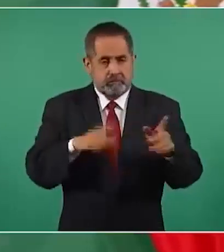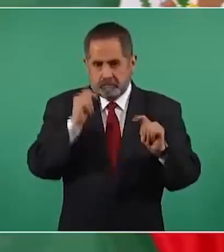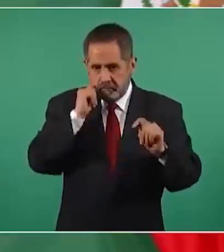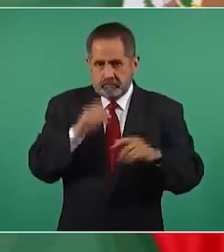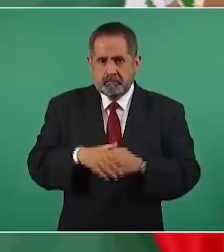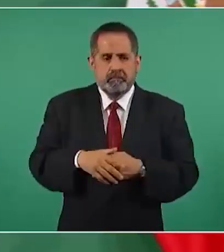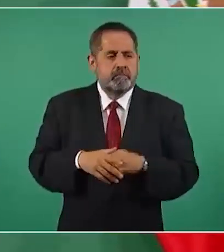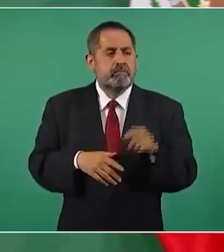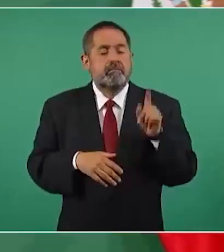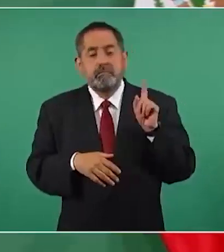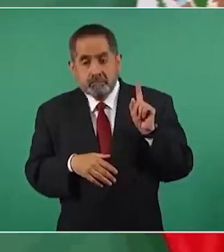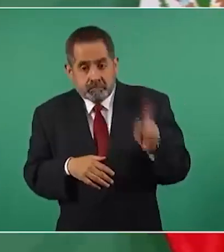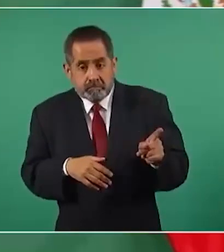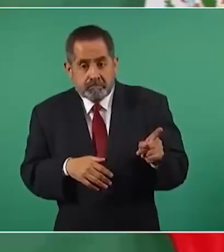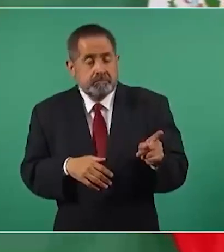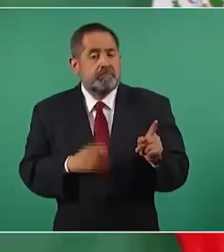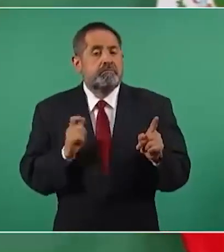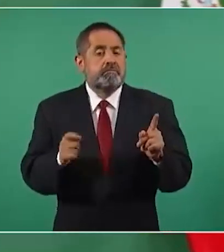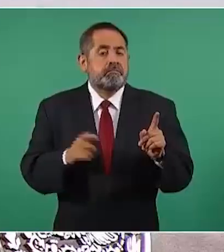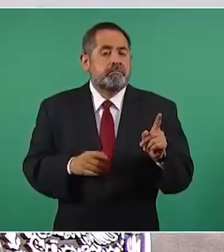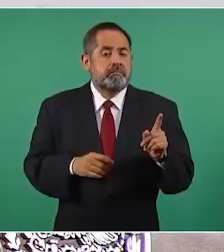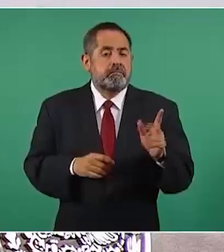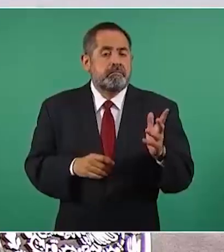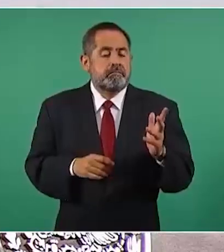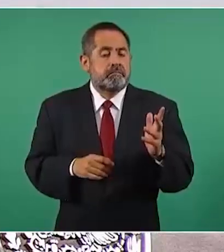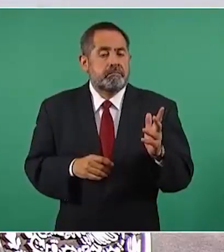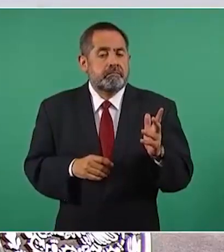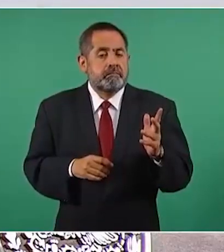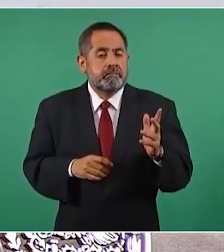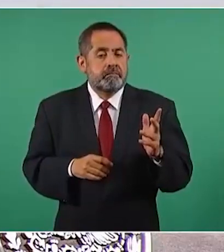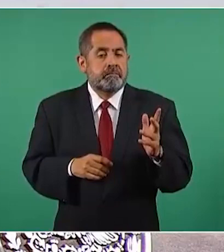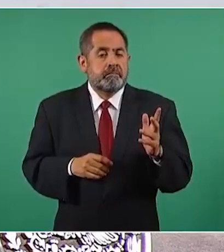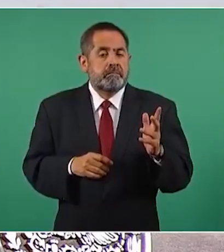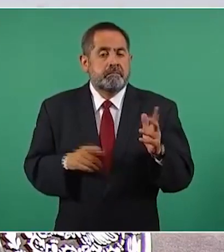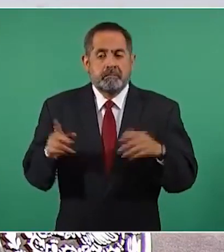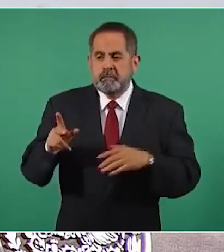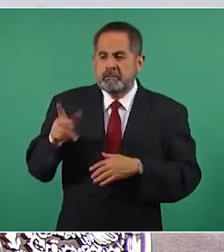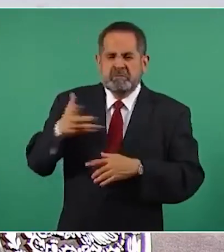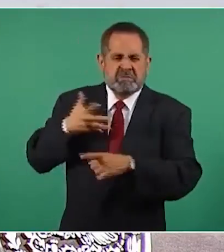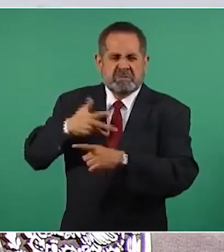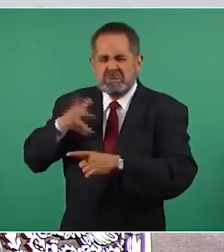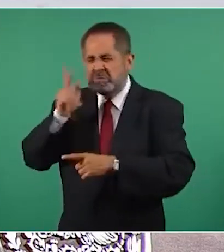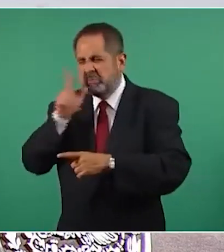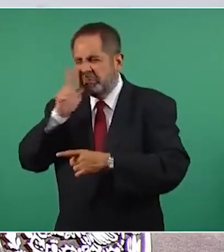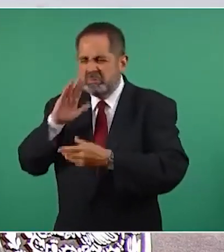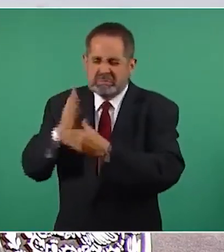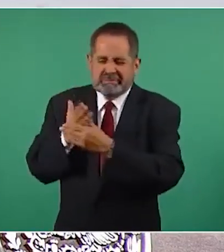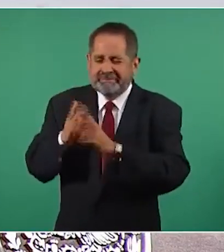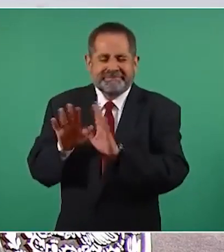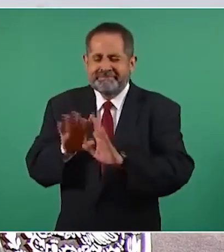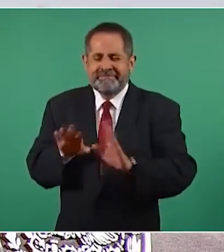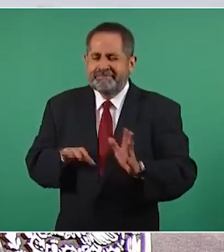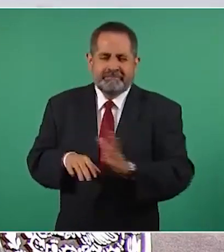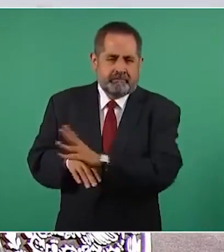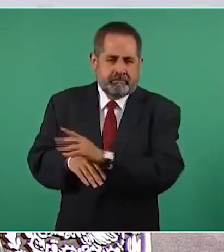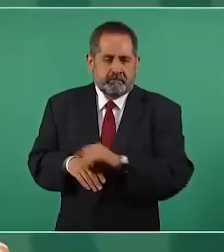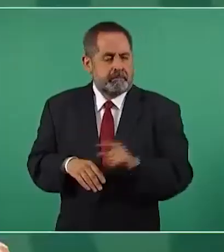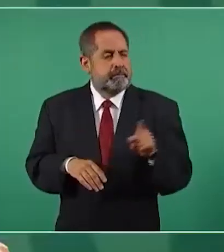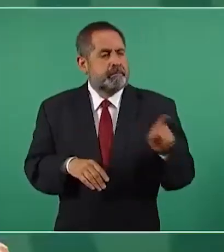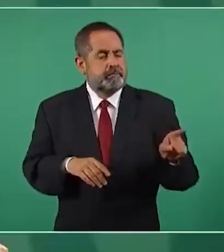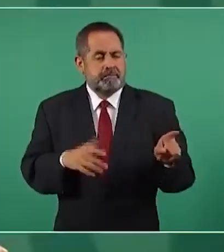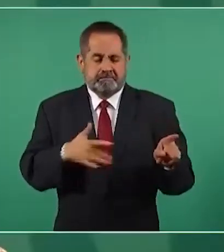independientemente de si tiene pruebas, que él asegura